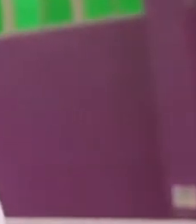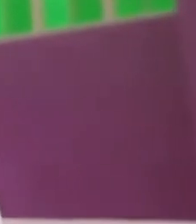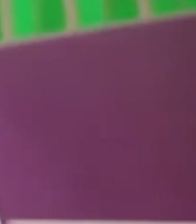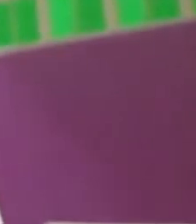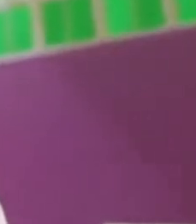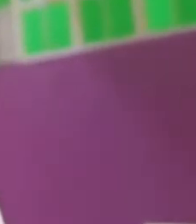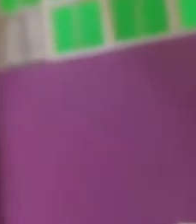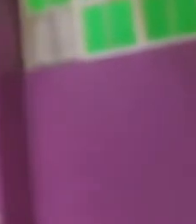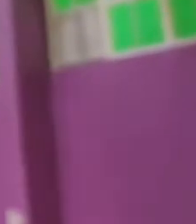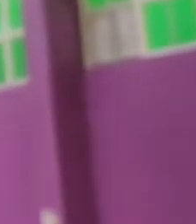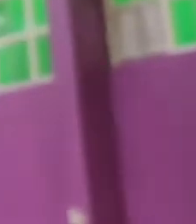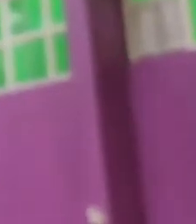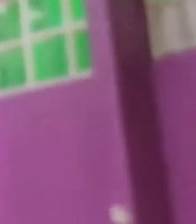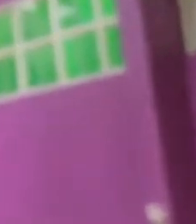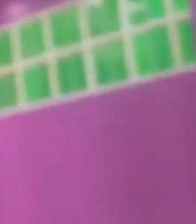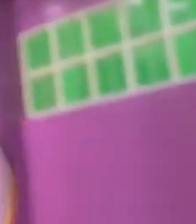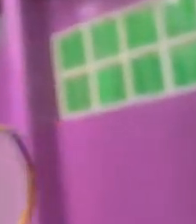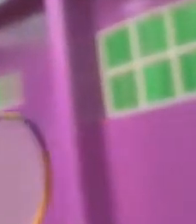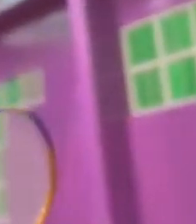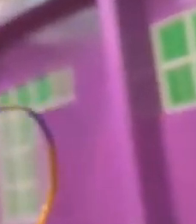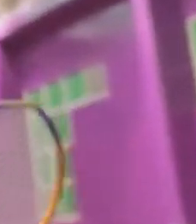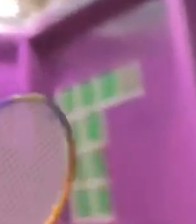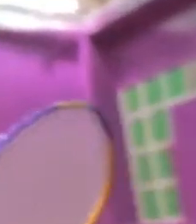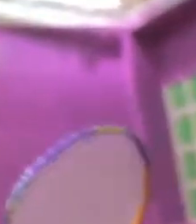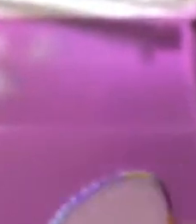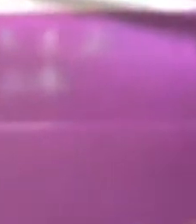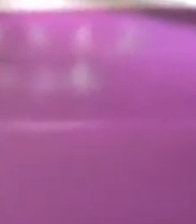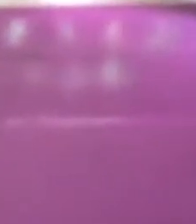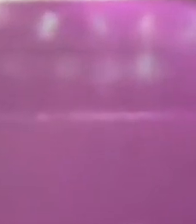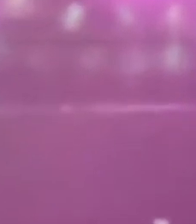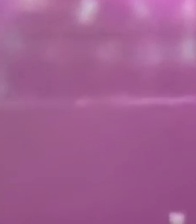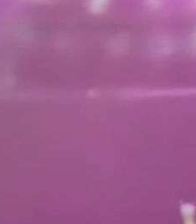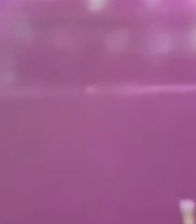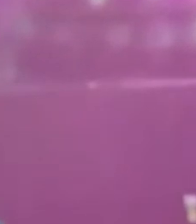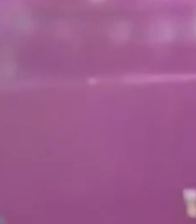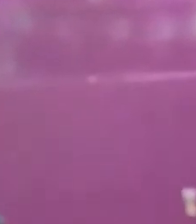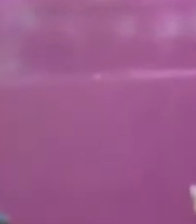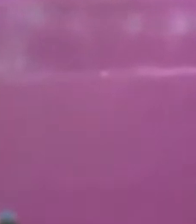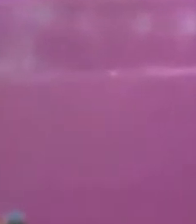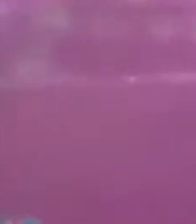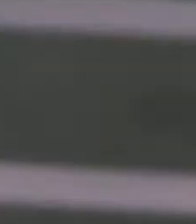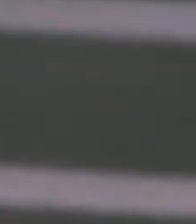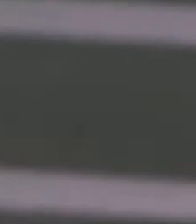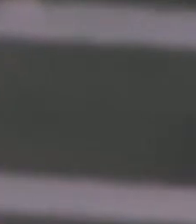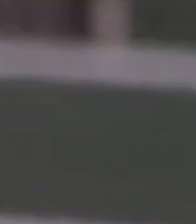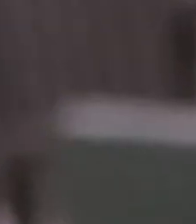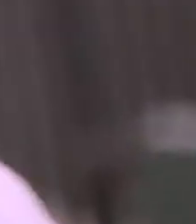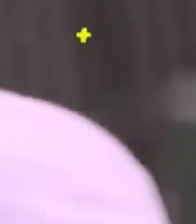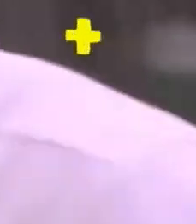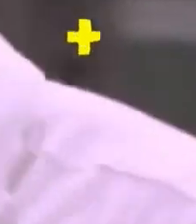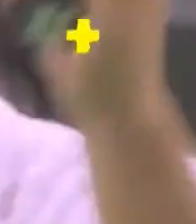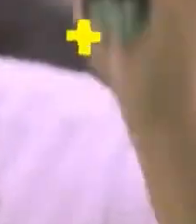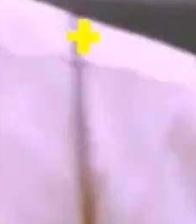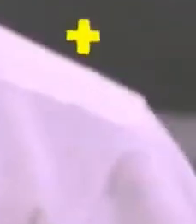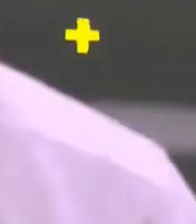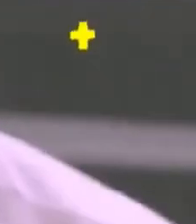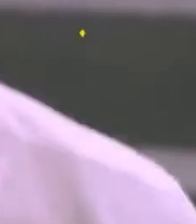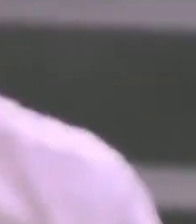Vivir con discapacidad al comienzo para mí fue complicado, porque tenía que adaptarme a una nueva vida, para trasladarme, para